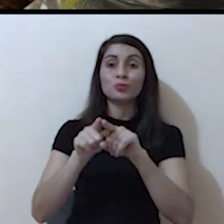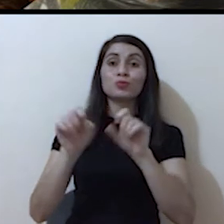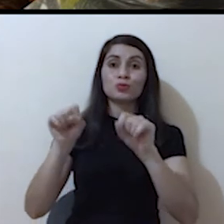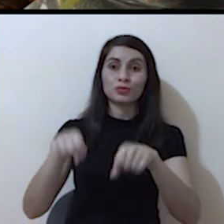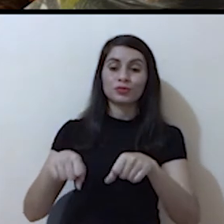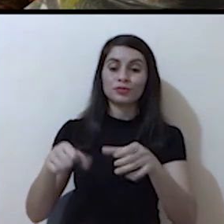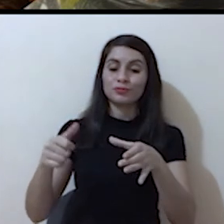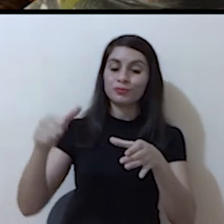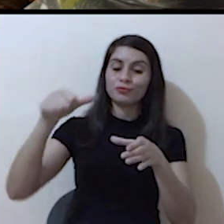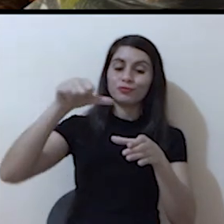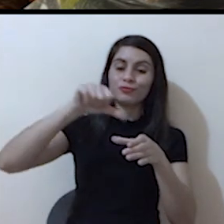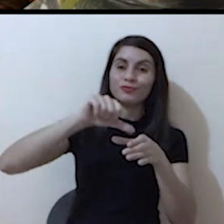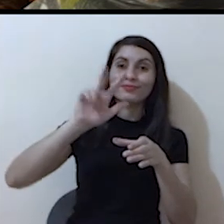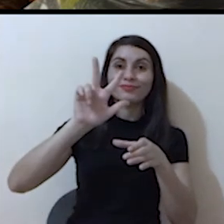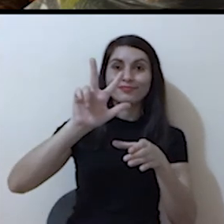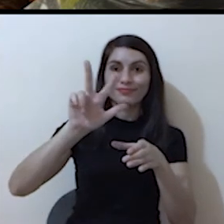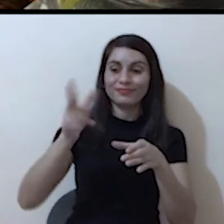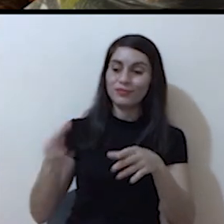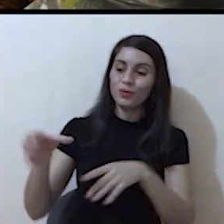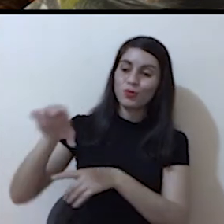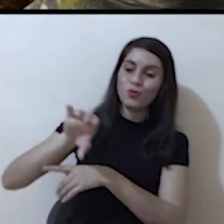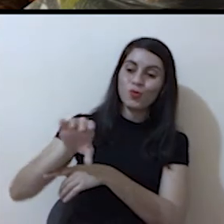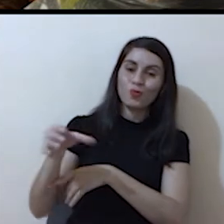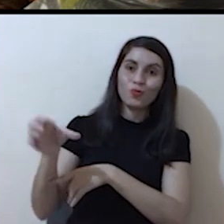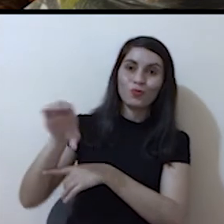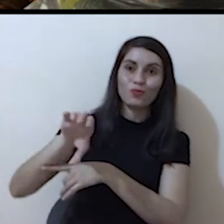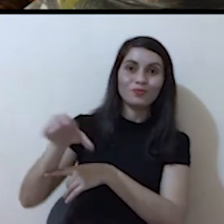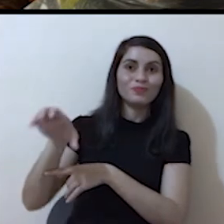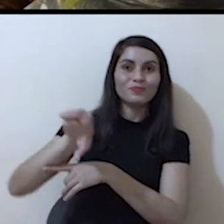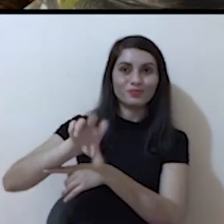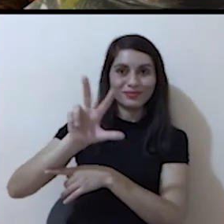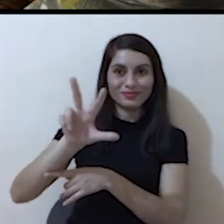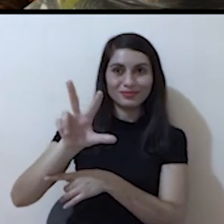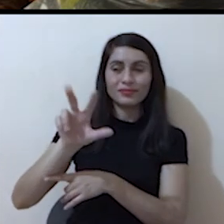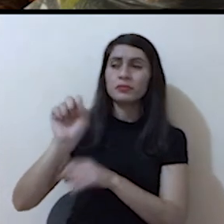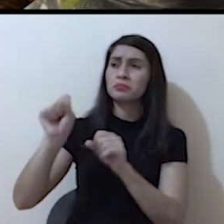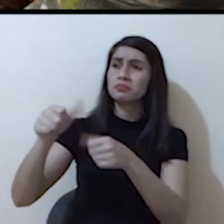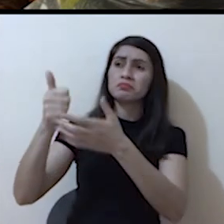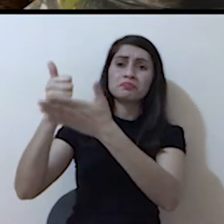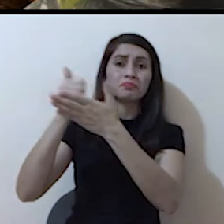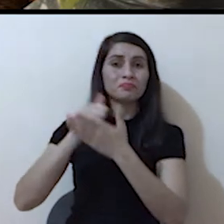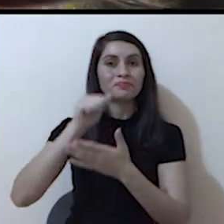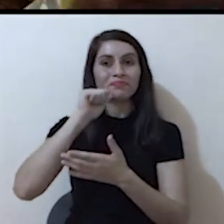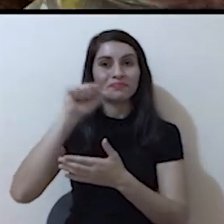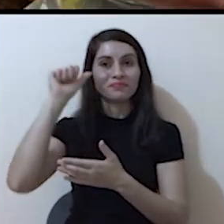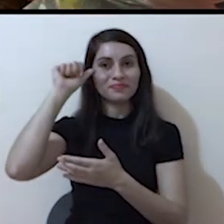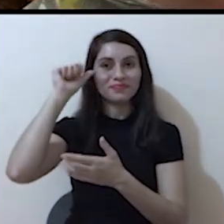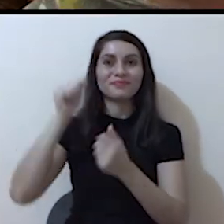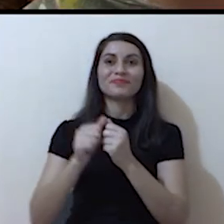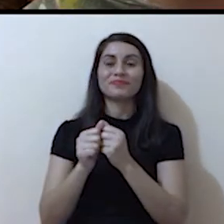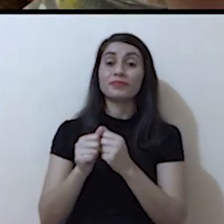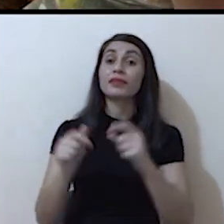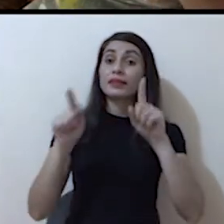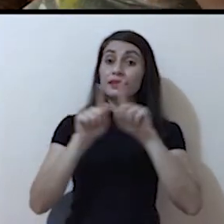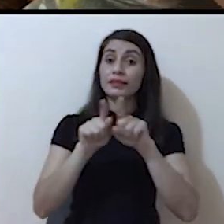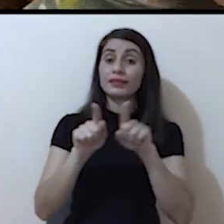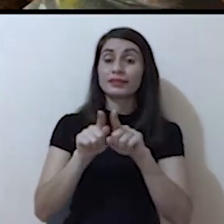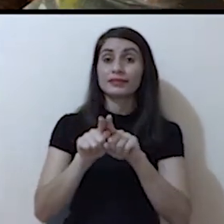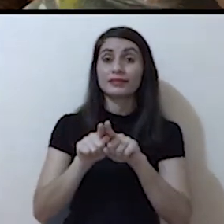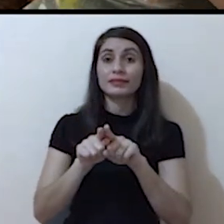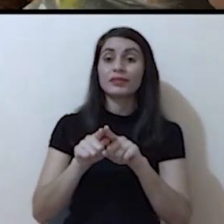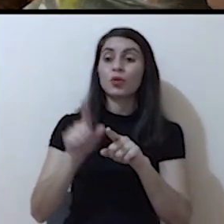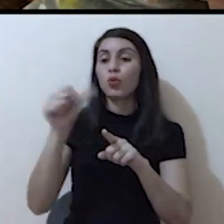tres tazas de agua. Para ello puedes pedir ayuda a un adulto. Vas a necesitar